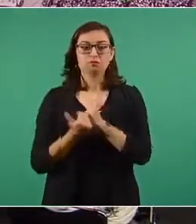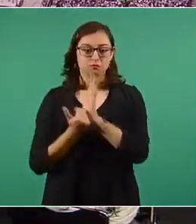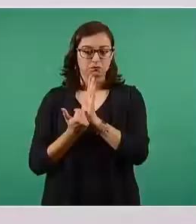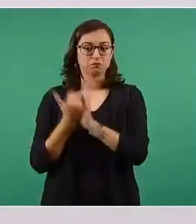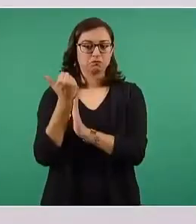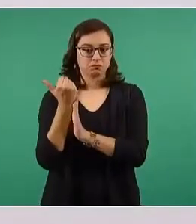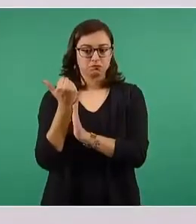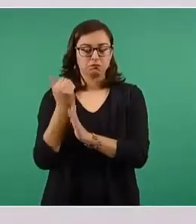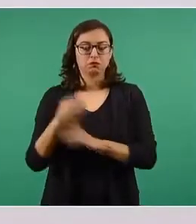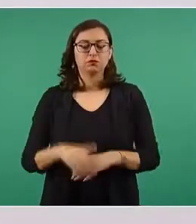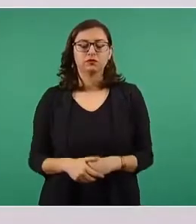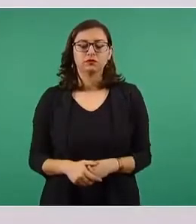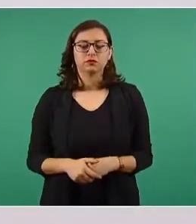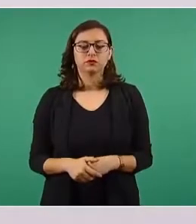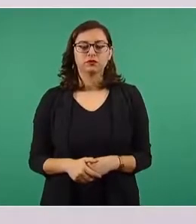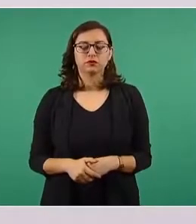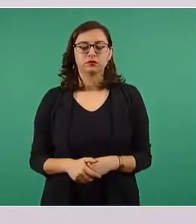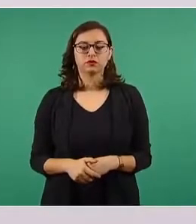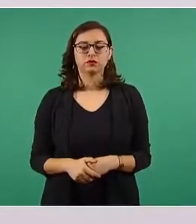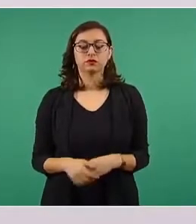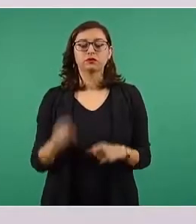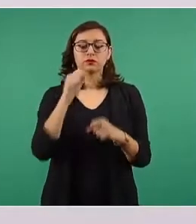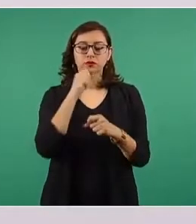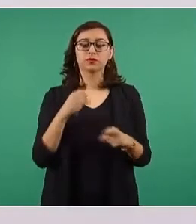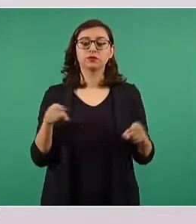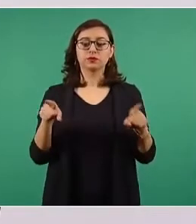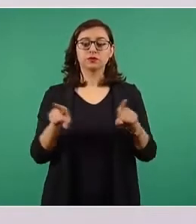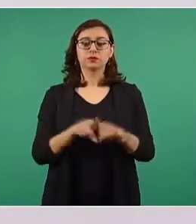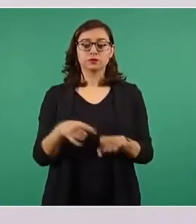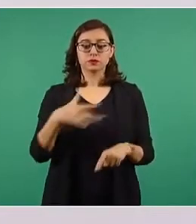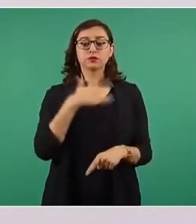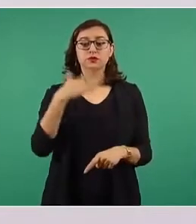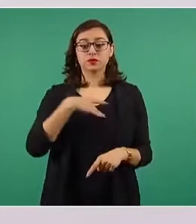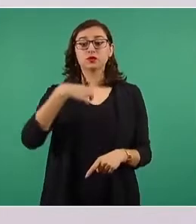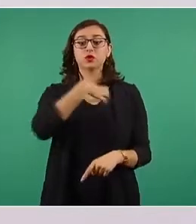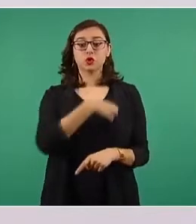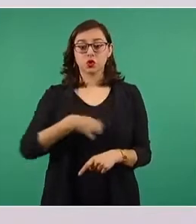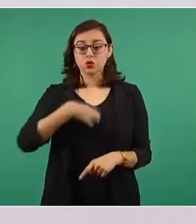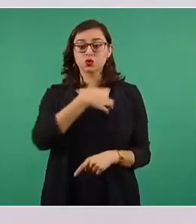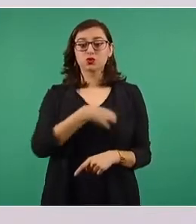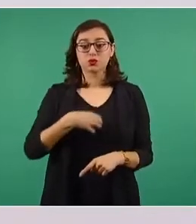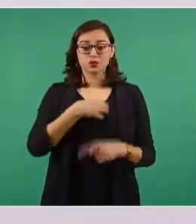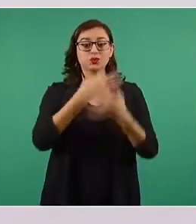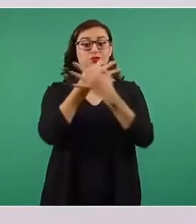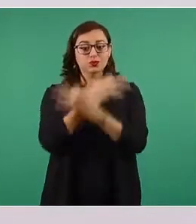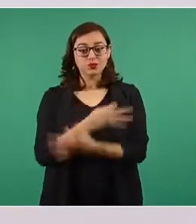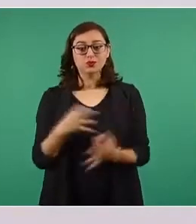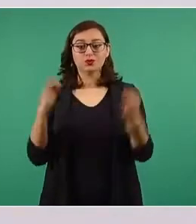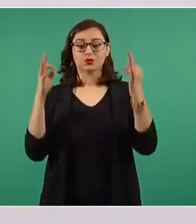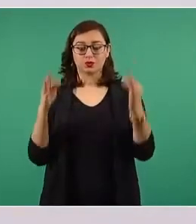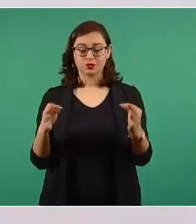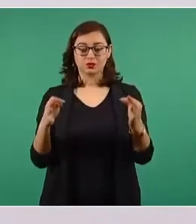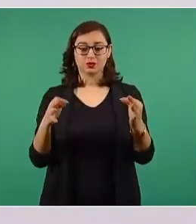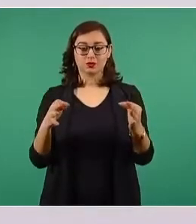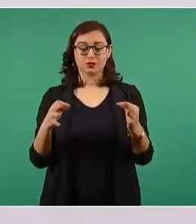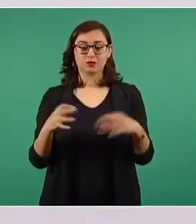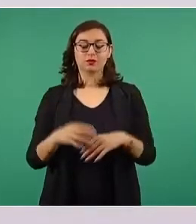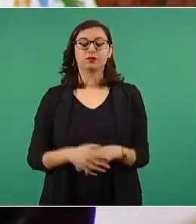También es satisfactorio informar que de los 20 millones